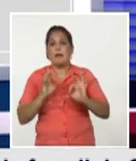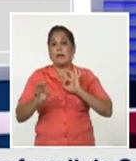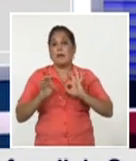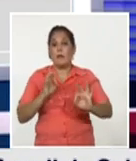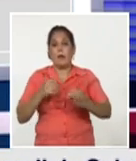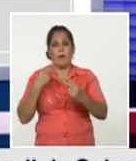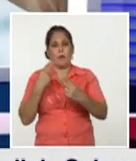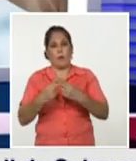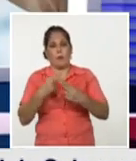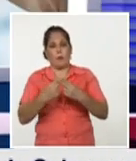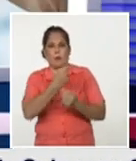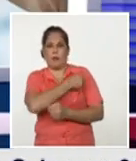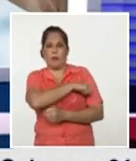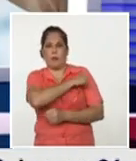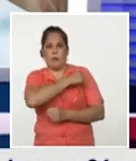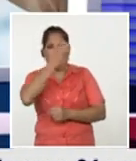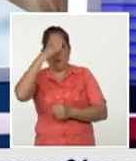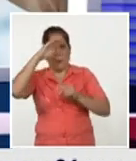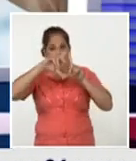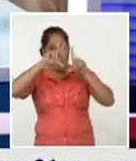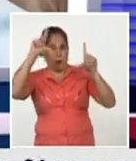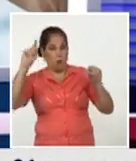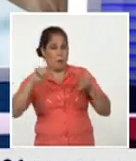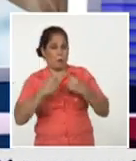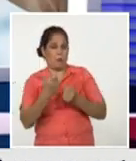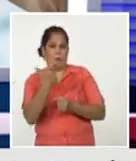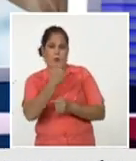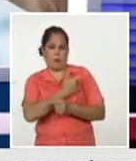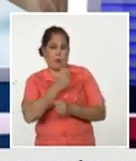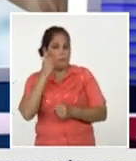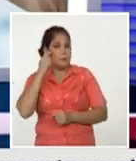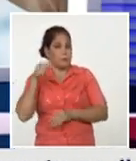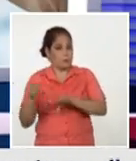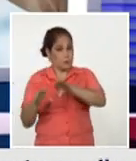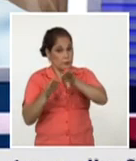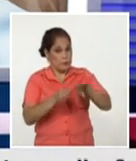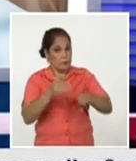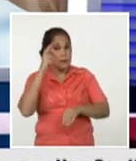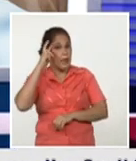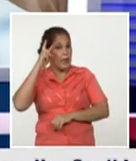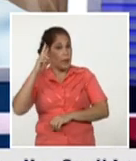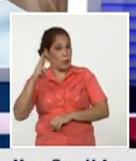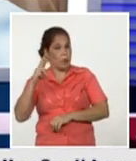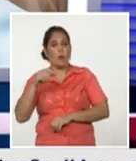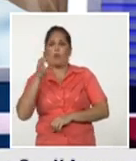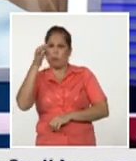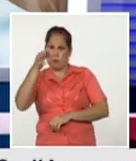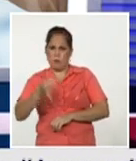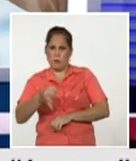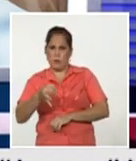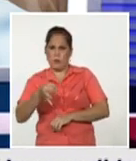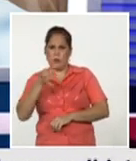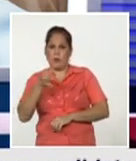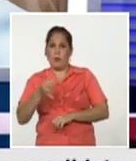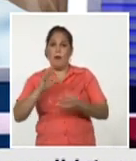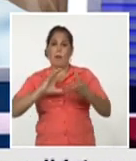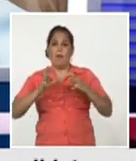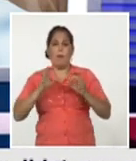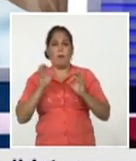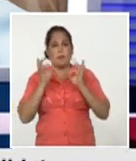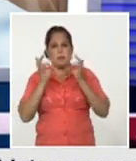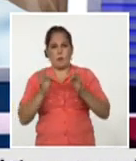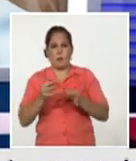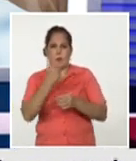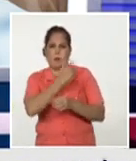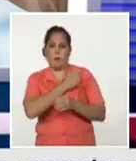confianza bueno recuerdas que la primera vez que estuvimos hablamos de que teníamos mucha certeza de que esta era una plataforma muy segura hoy